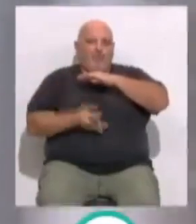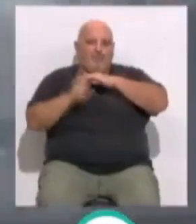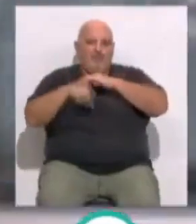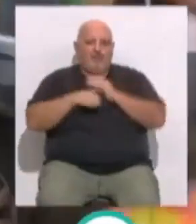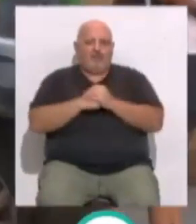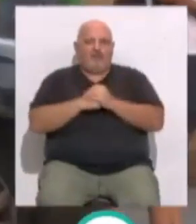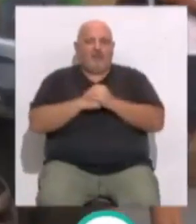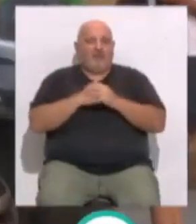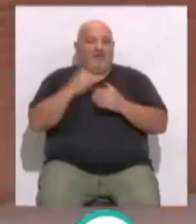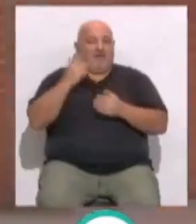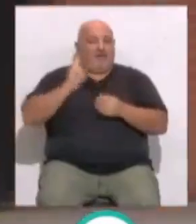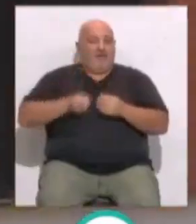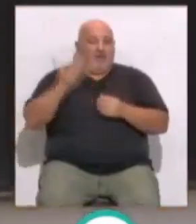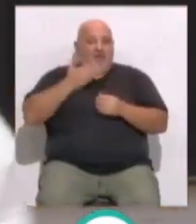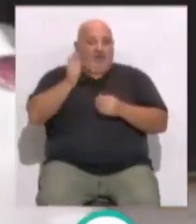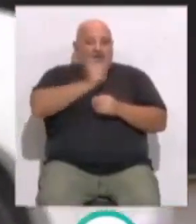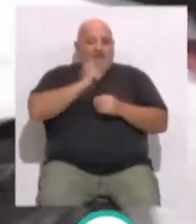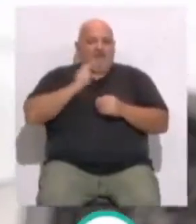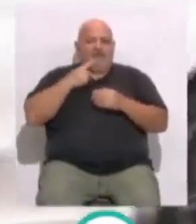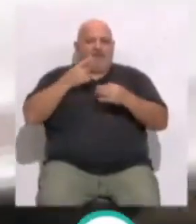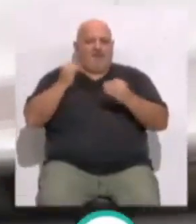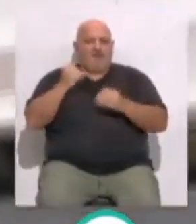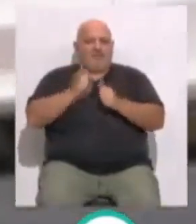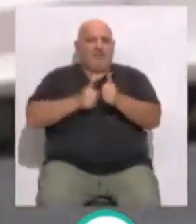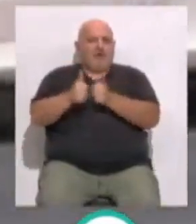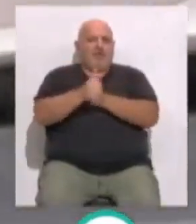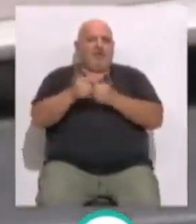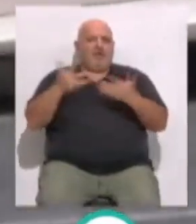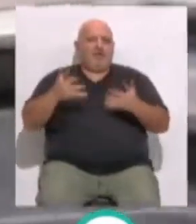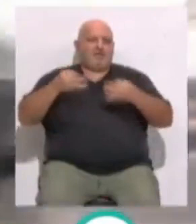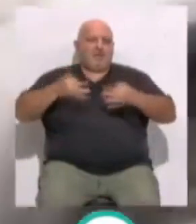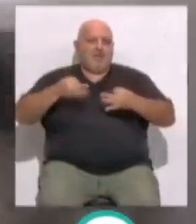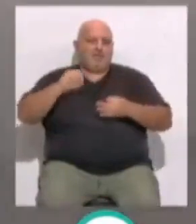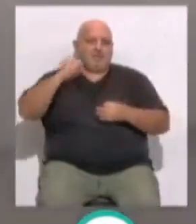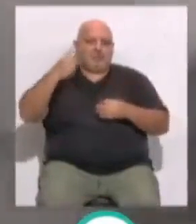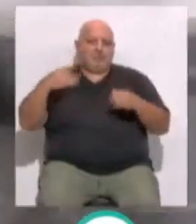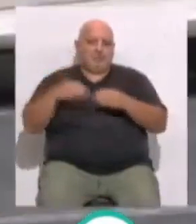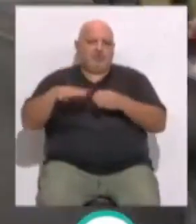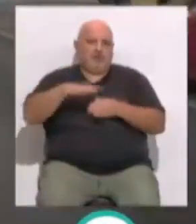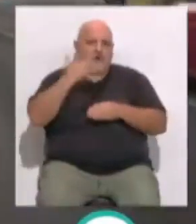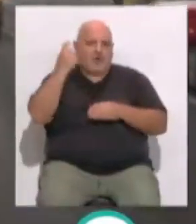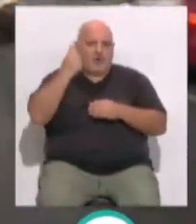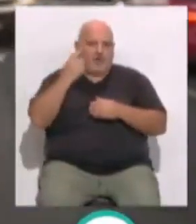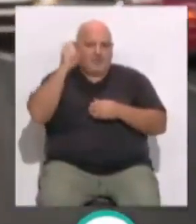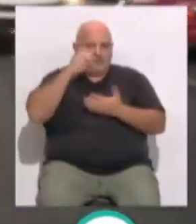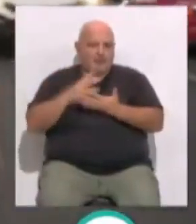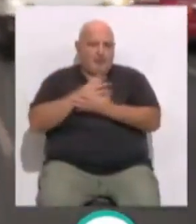Desde la dirección del colegio, las esclavas garantizan que la prioridad es la seguridad de la comunidad educativa. Atendiendo a los informes